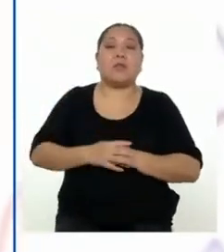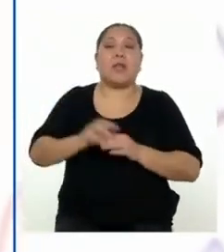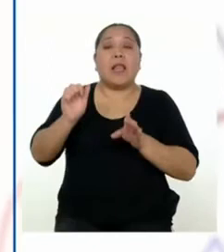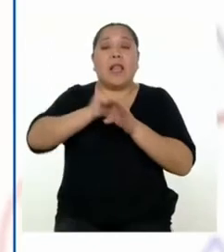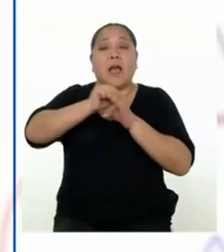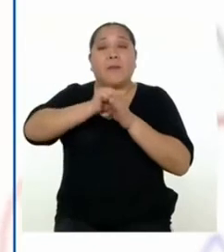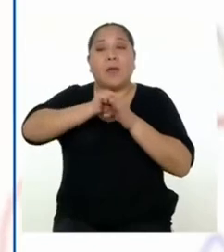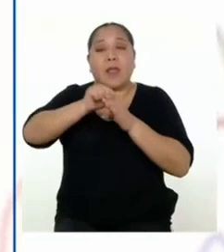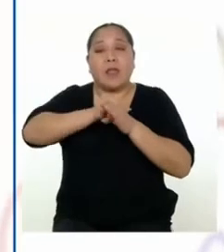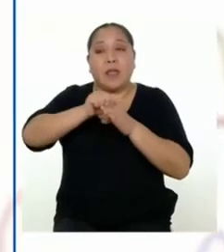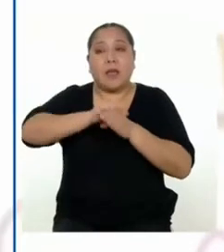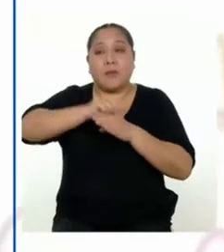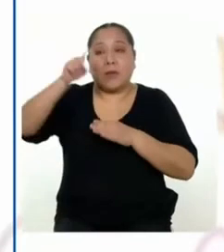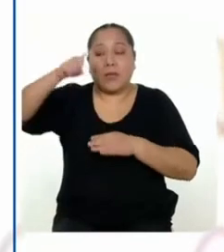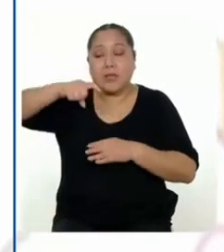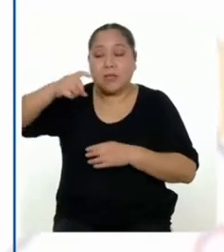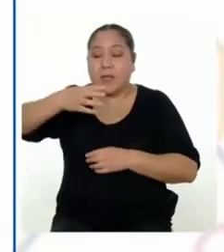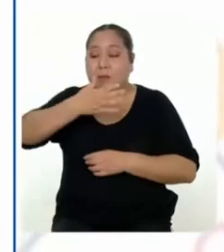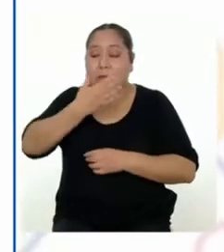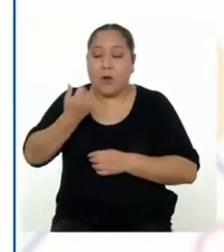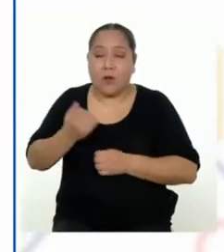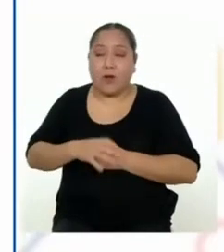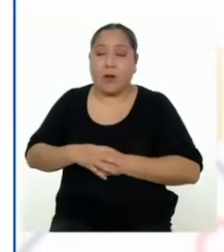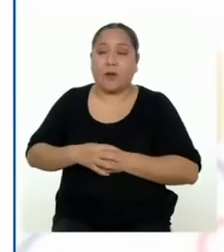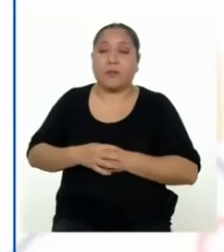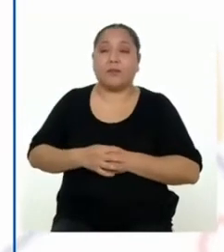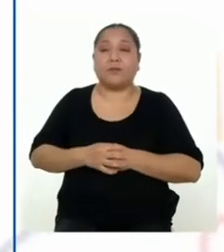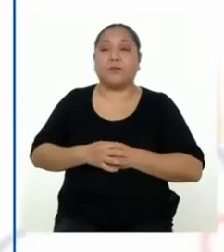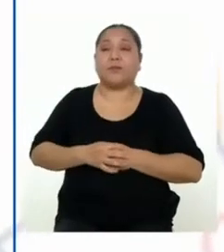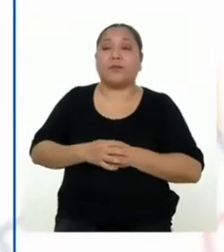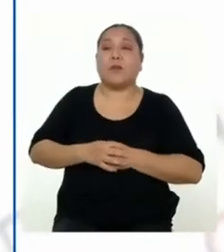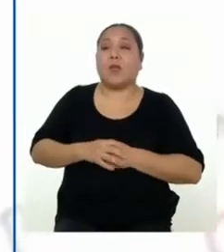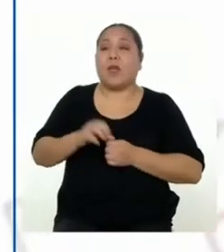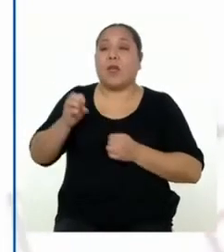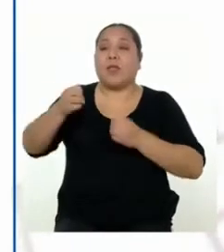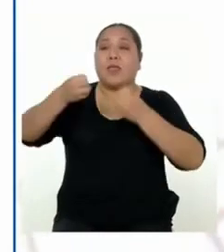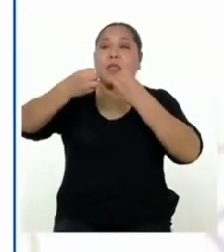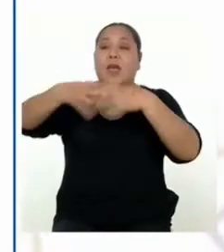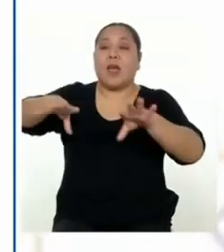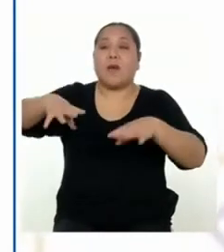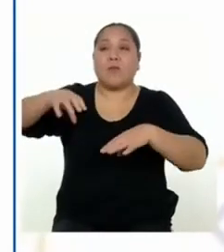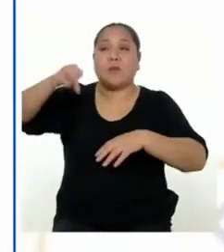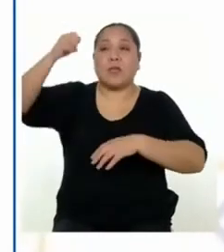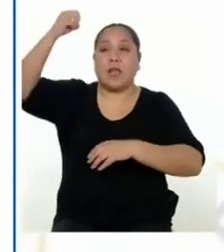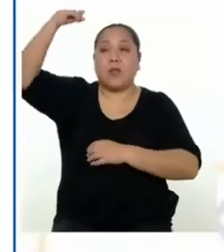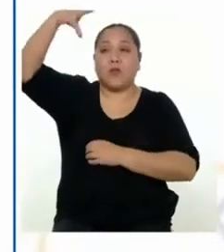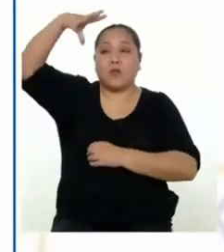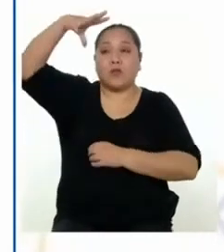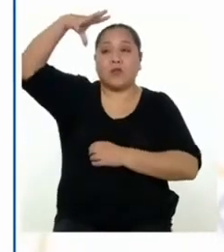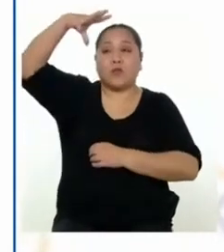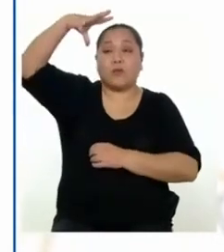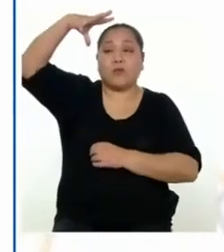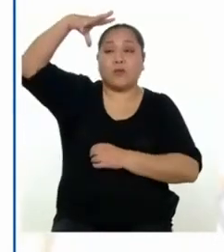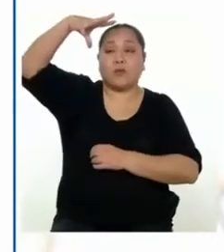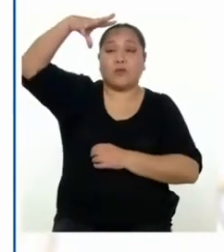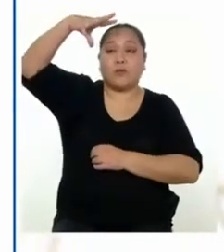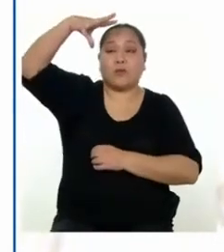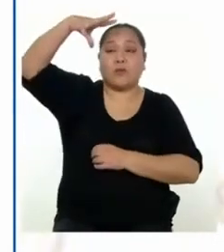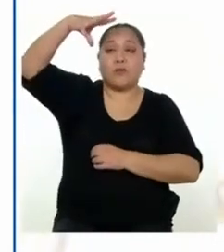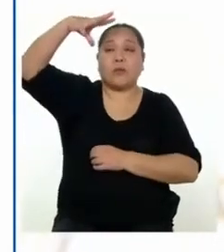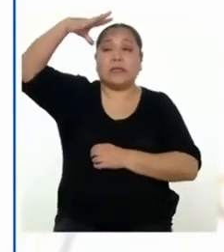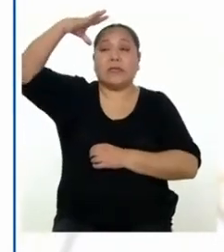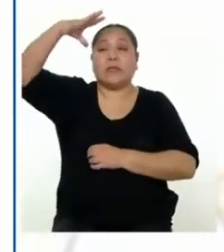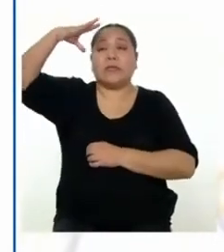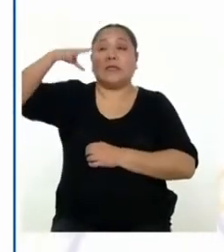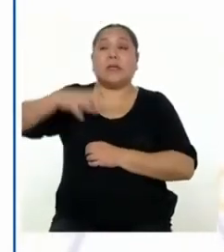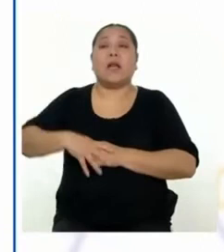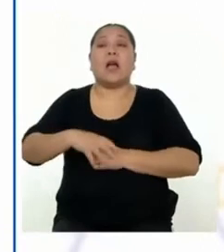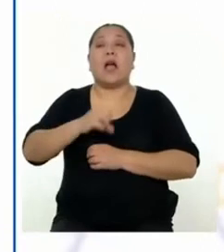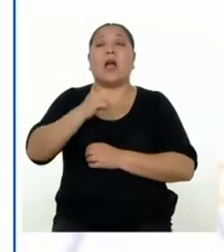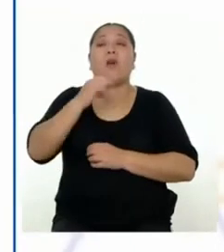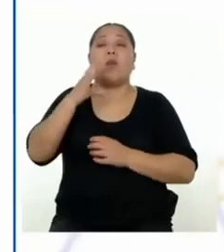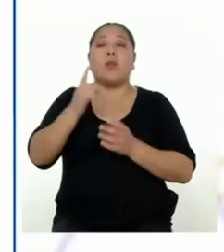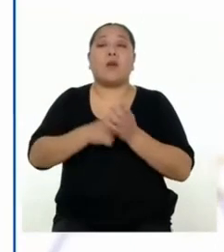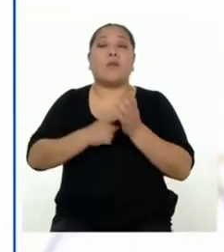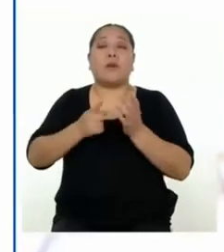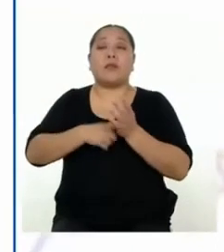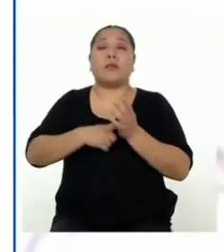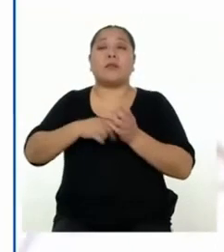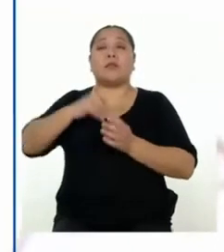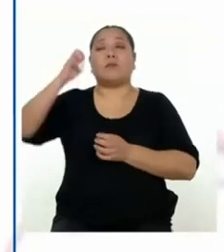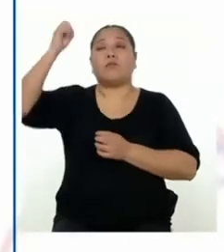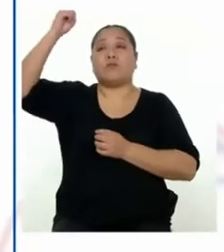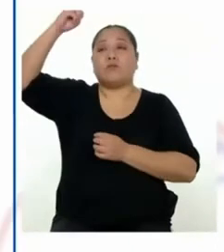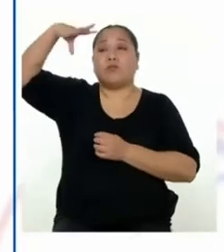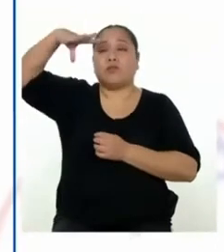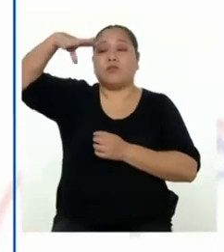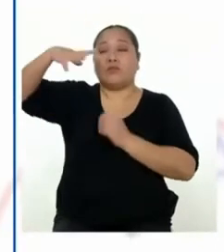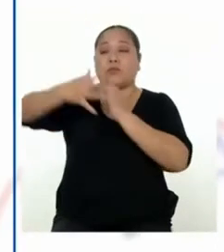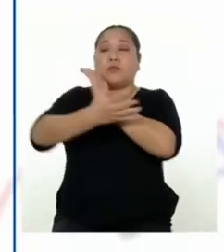Las prácticas que necesitamos mejorar son dejamos la luz prendida cuando no la usamos. ¡Uy! A veces se quedan prendidos los focos